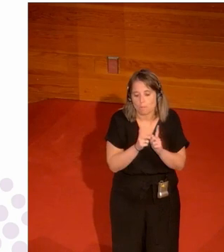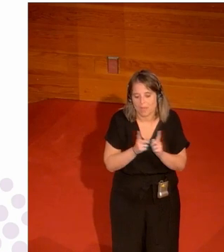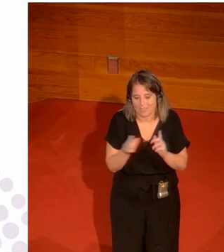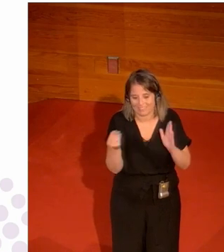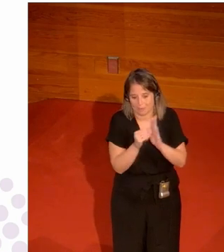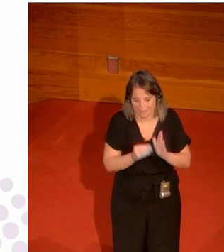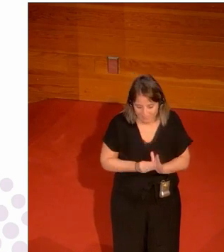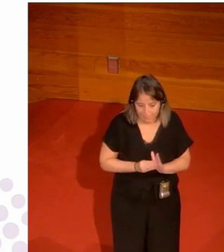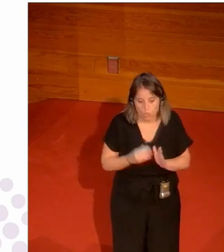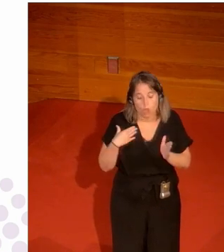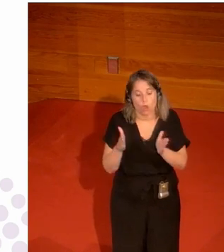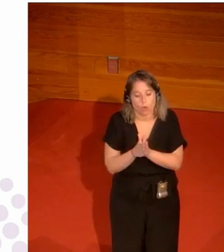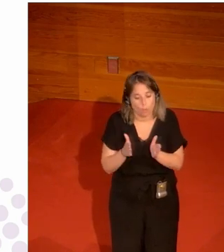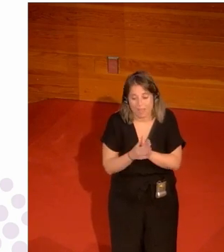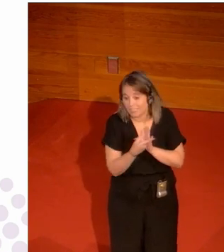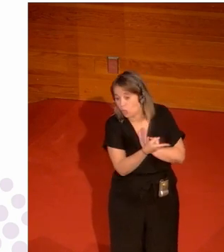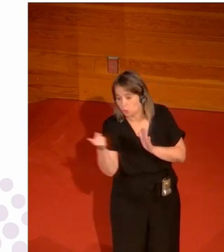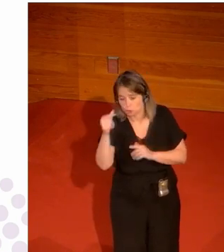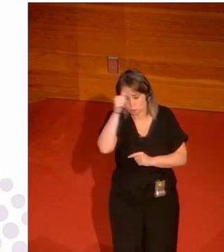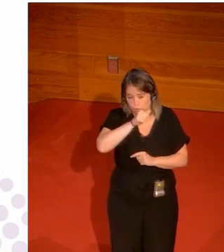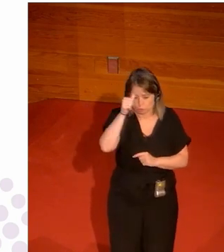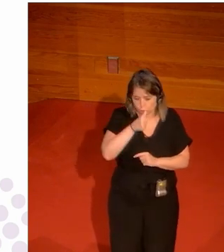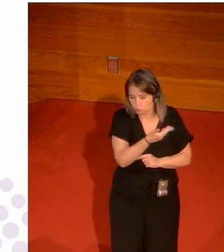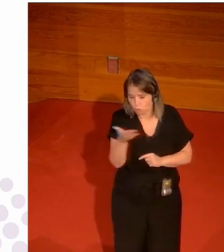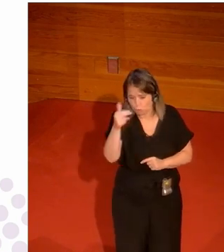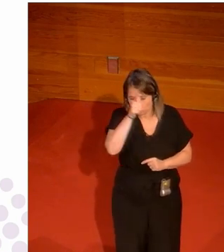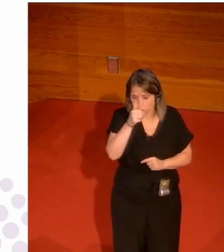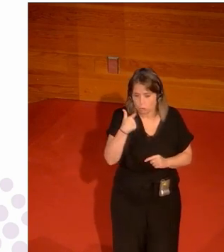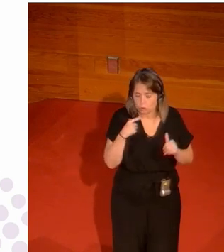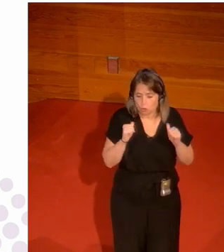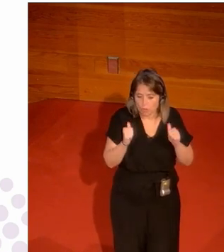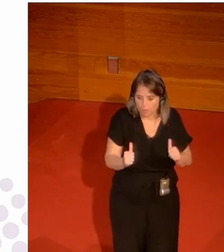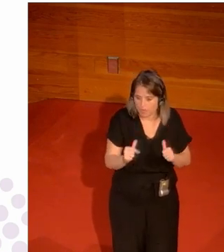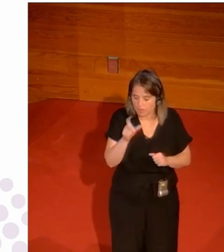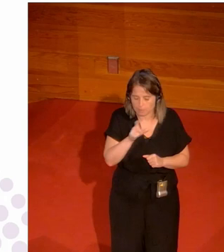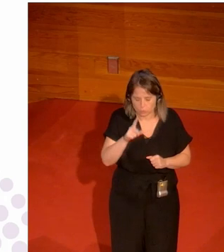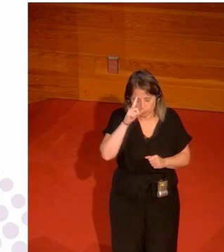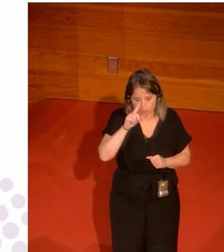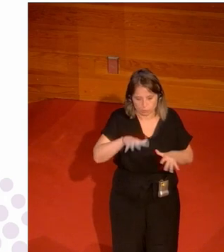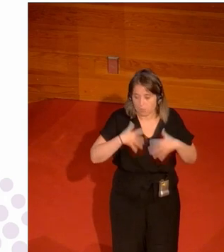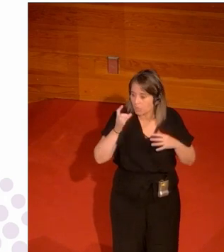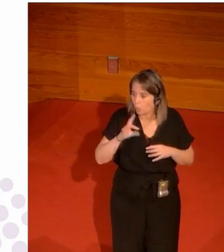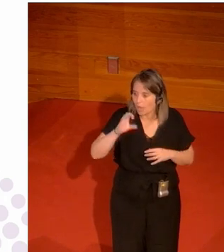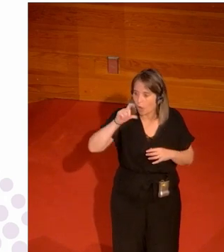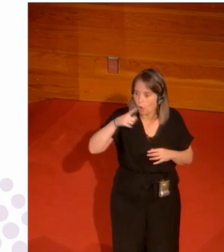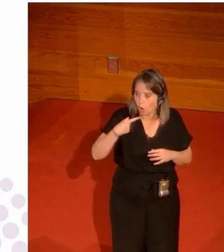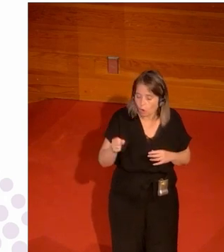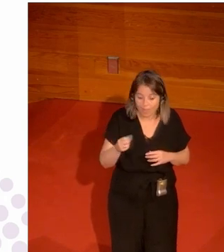femenino mis compañeros eran todos chicos y yo cuando empecé la gente se sorprendía igual que con Olga que